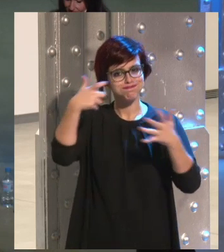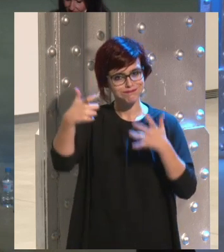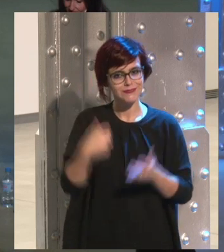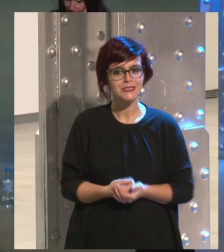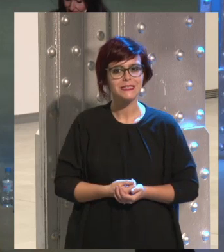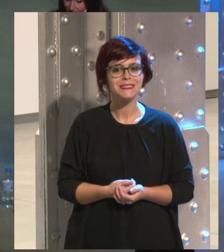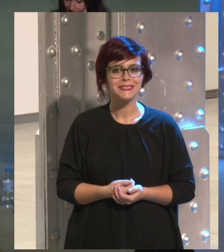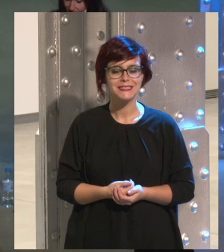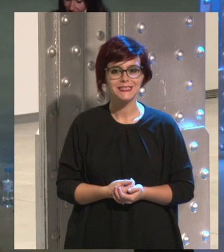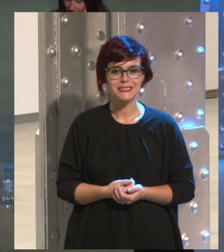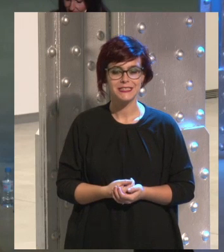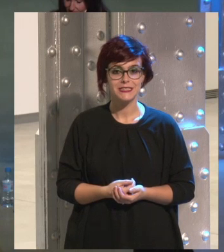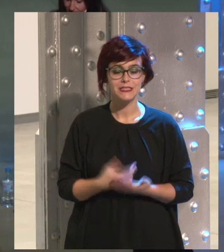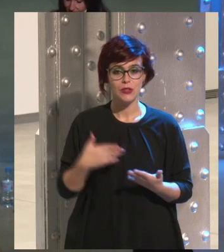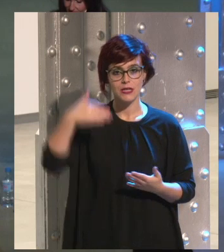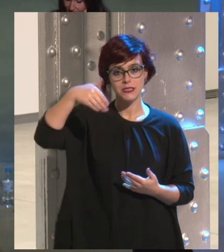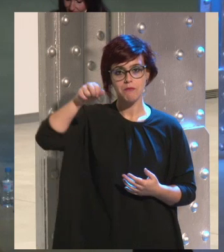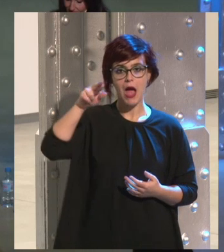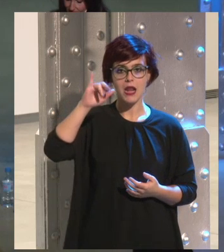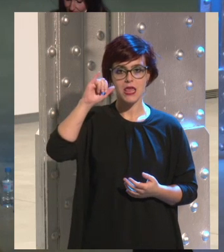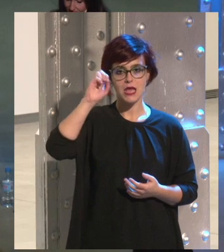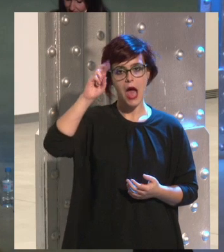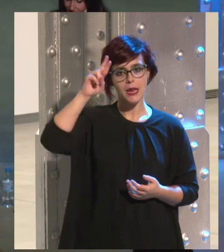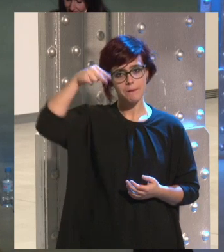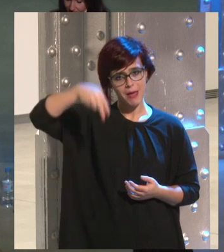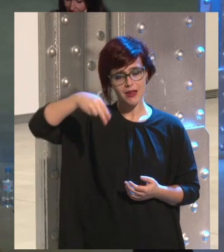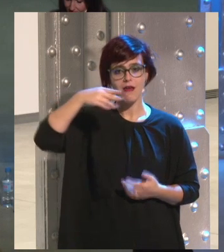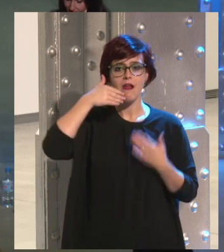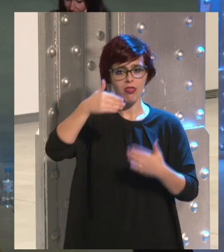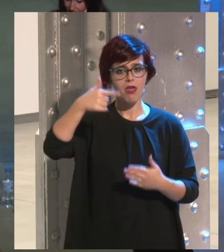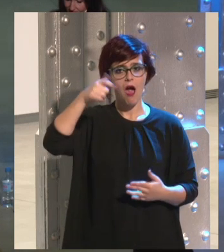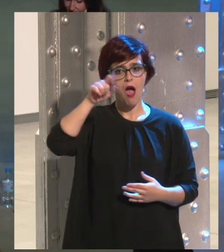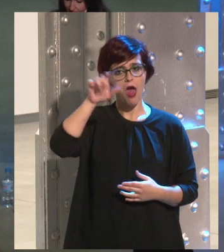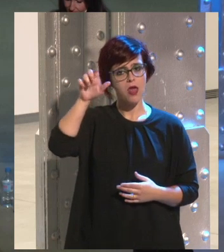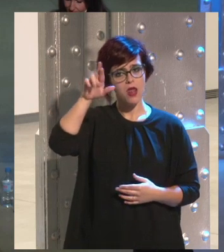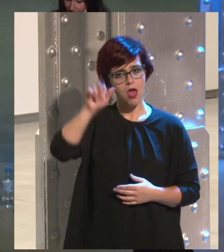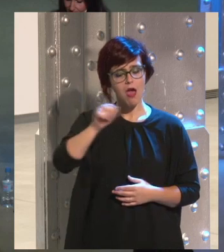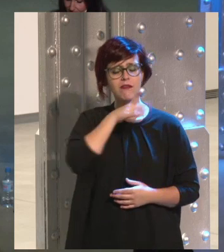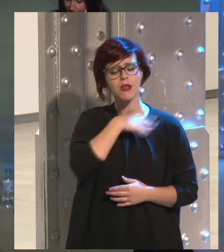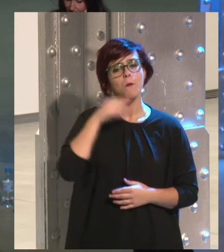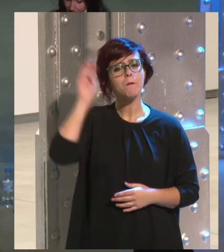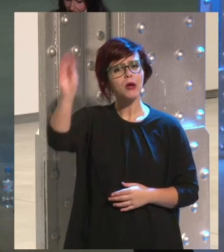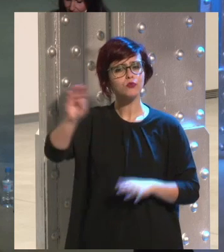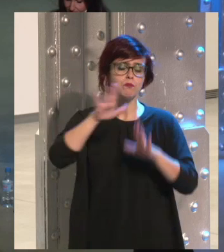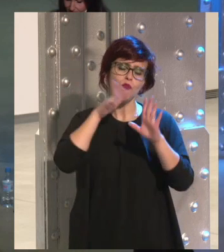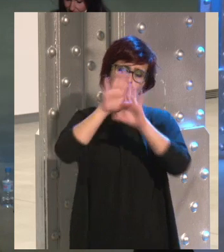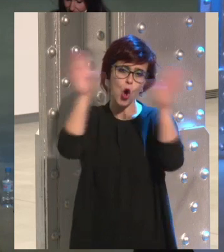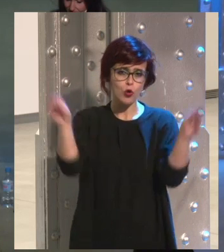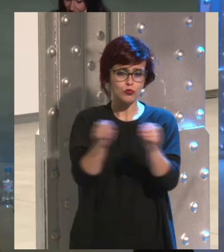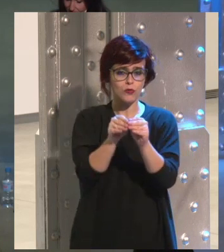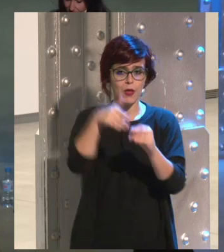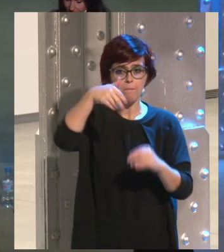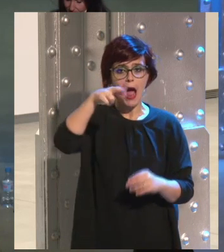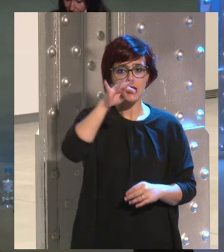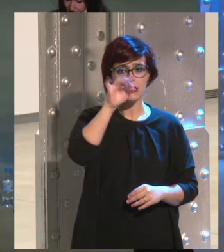yo, Maricarmen García Galera, quiero hacerte una pregunta. Voy a trasladar una conclusión de Marta